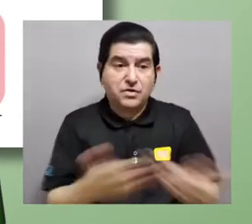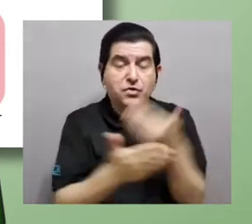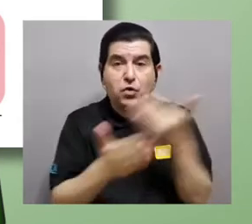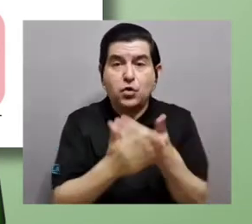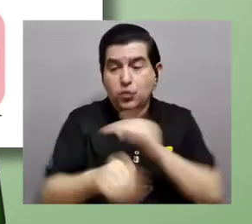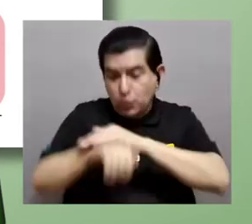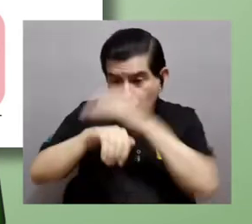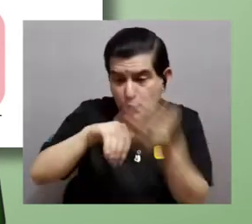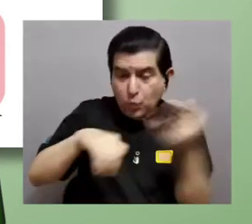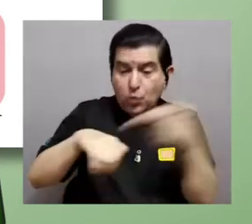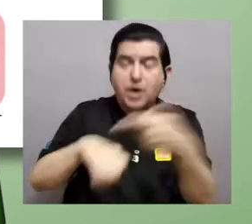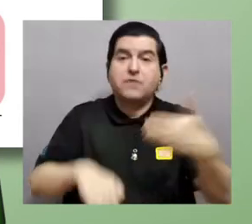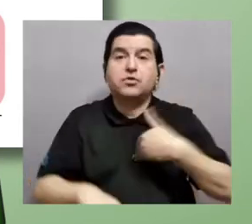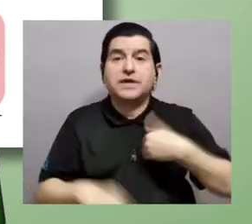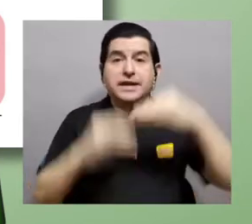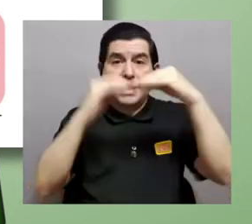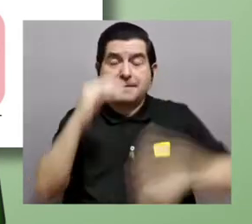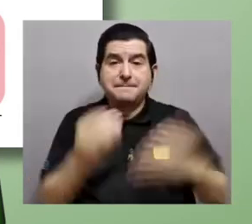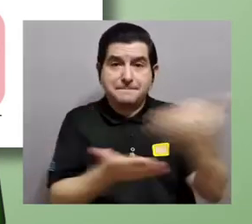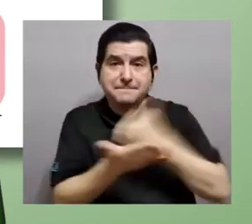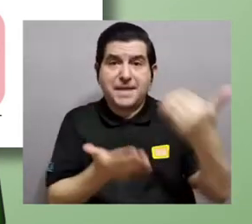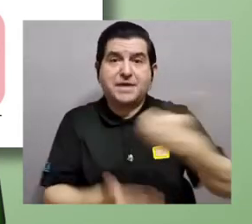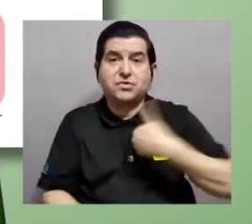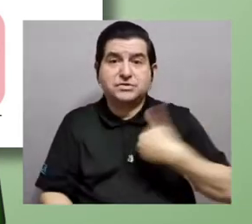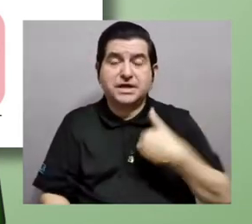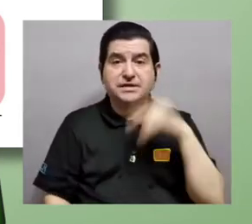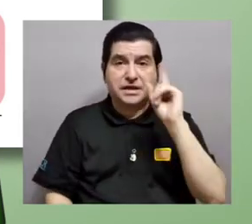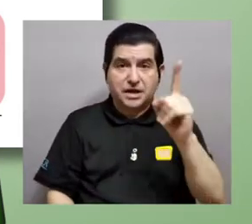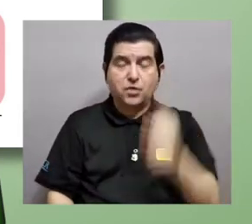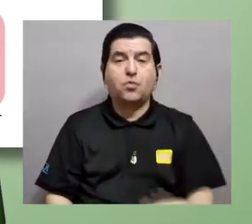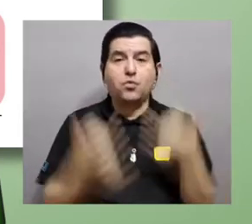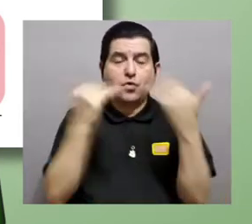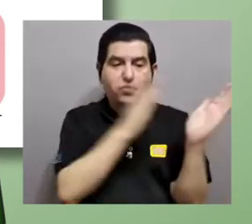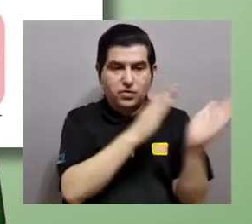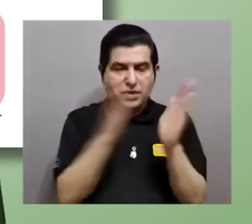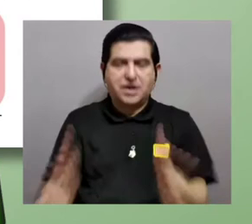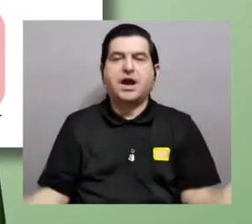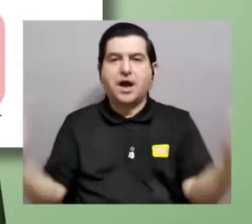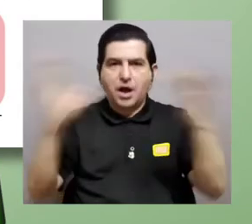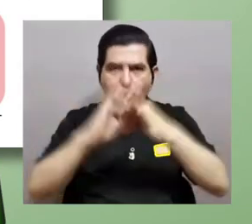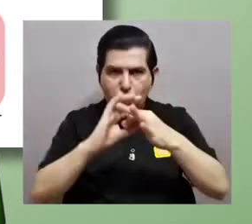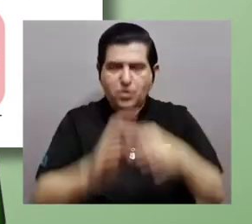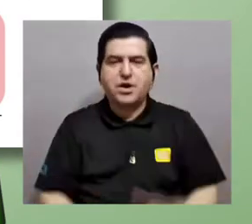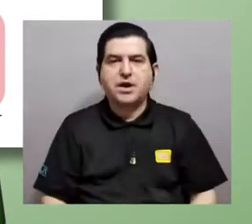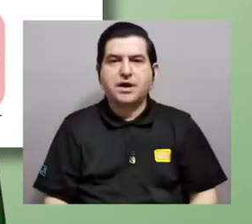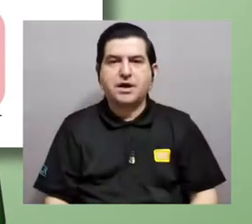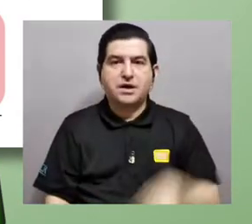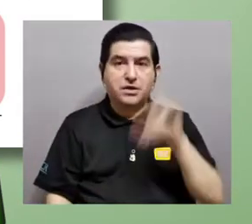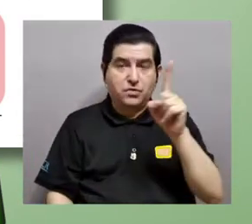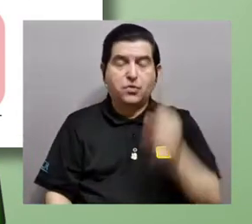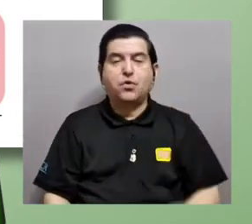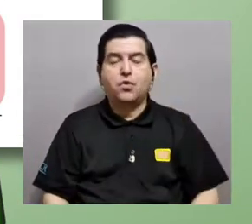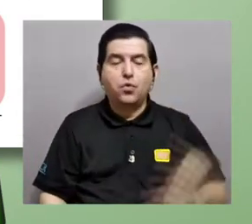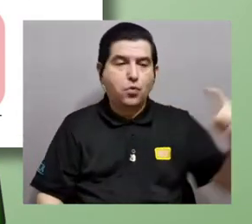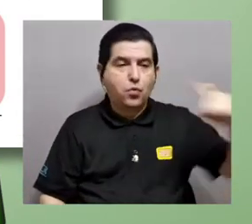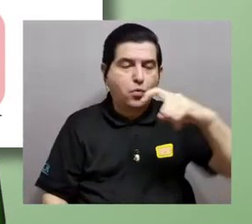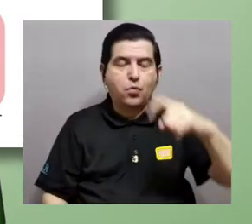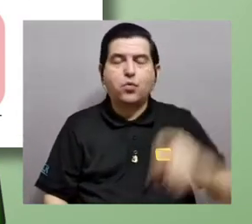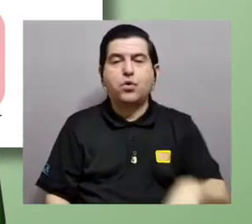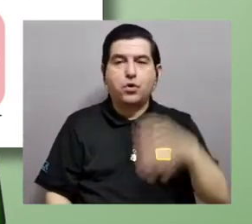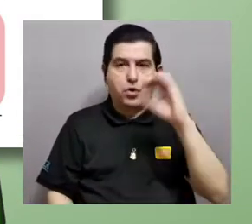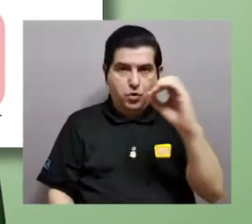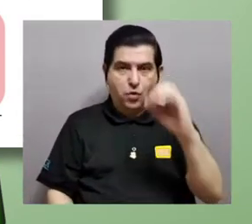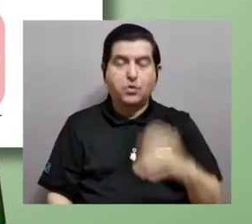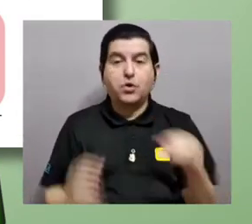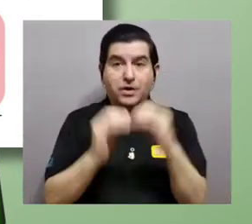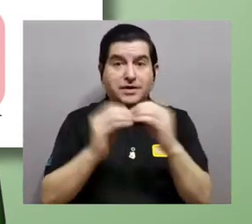va a tener menos recursos de los que tiene un embrión formado por la unión entre un espermatozoide y un óvulo, que es un gameto